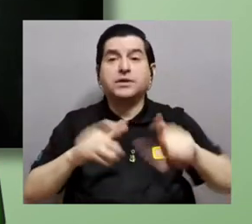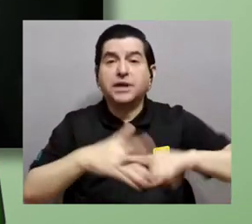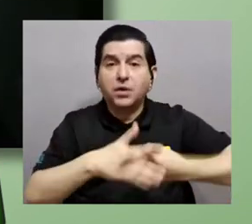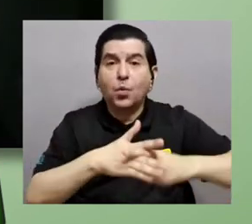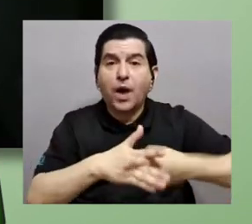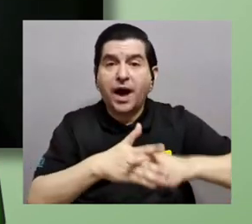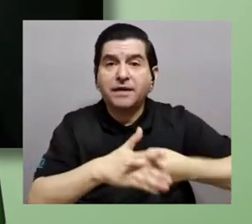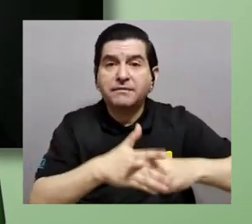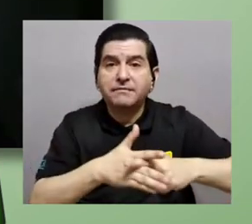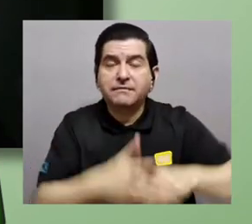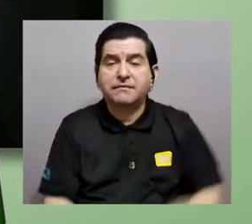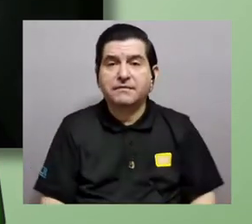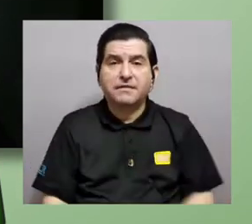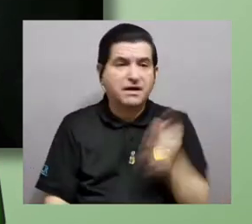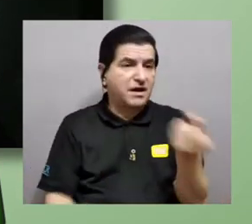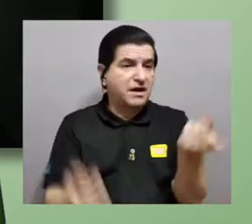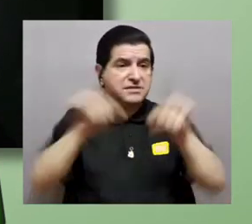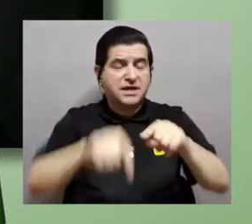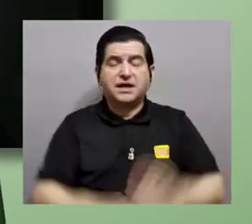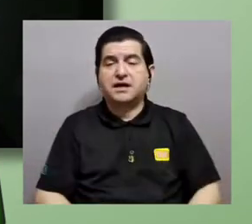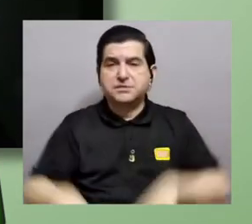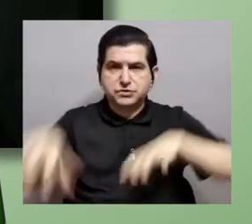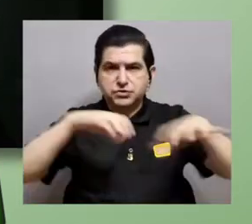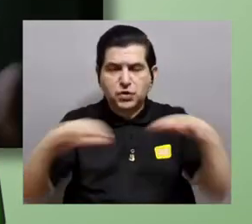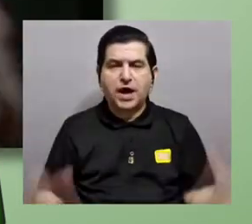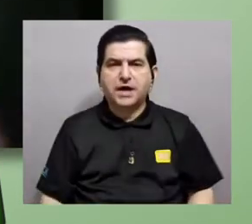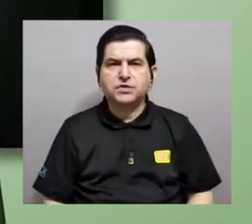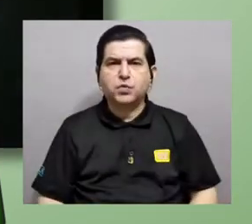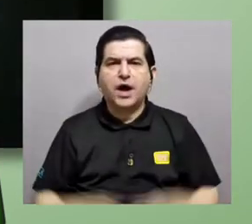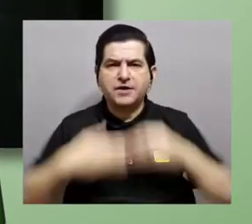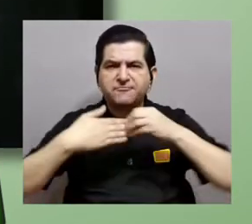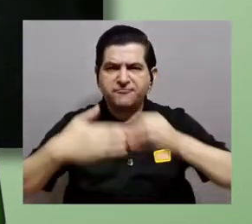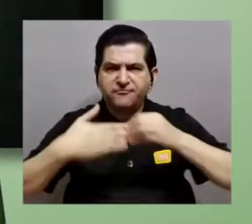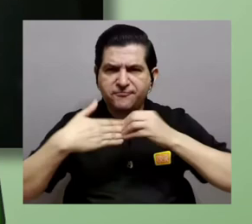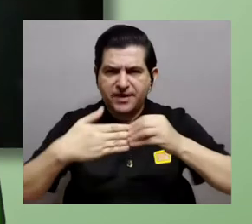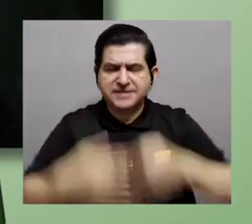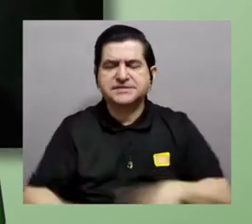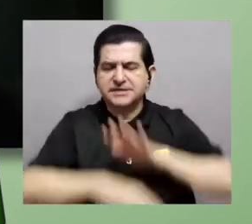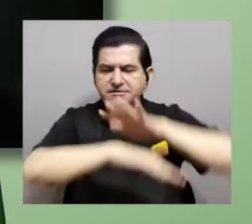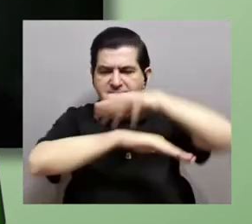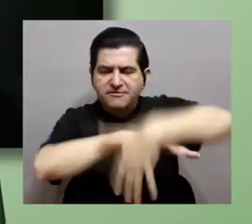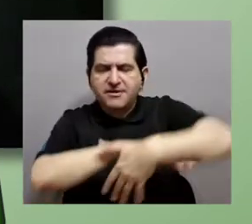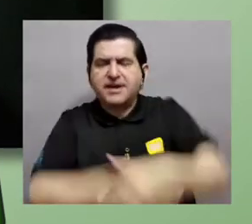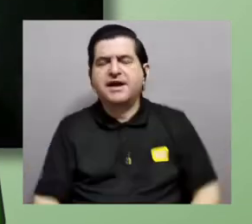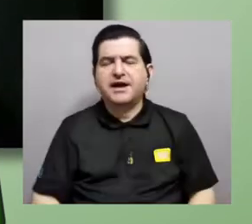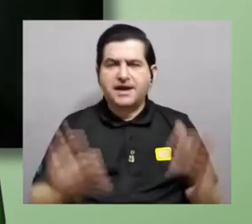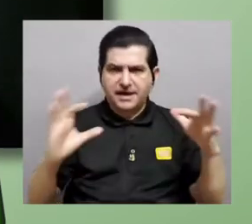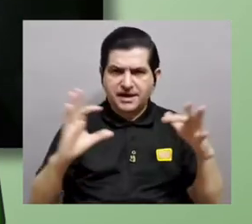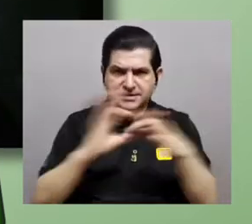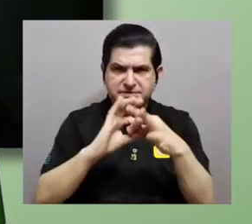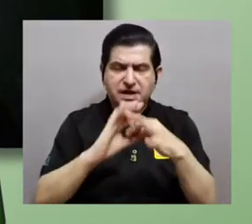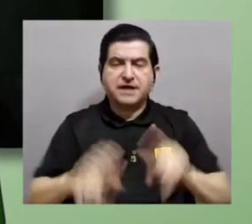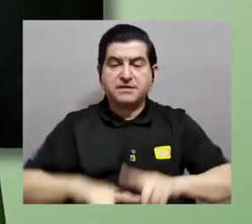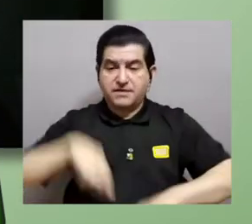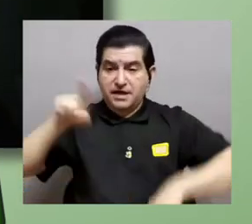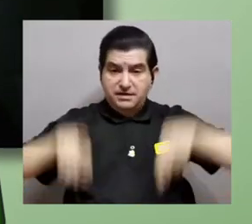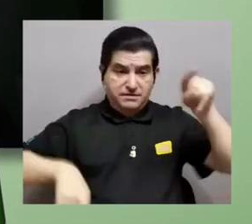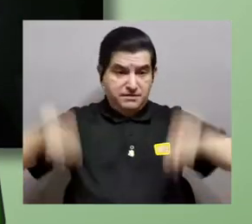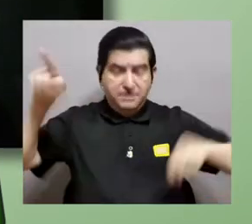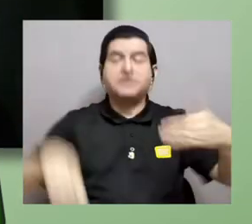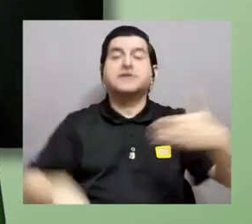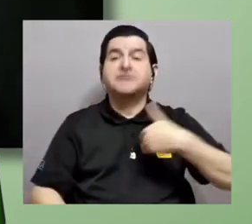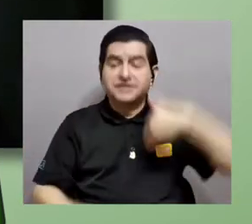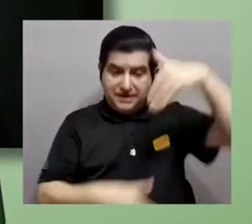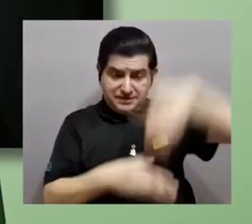sigue habiendo mecanismos que actúan en conjunto o que flexibilizan la cascada sexual para que